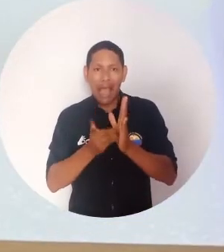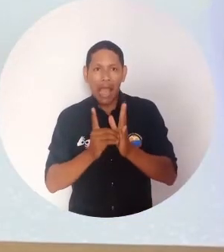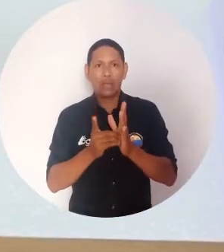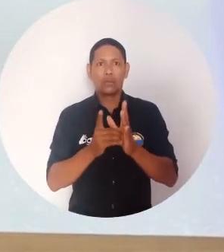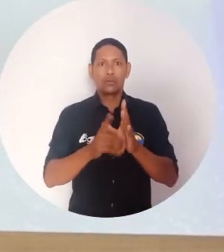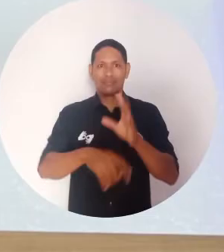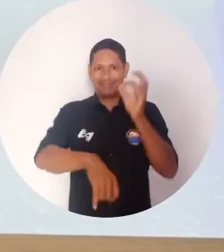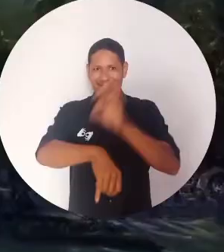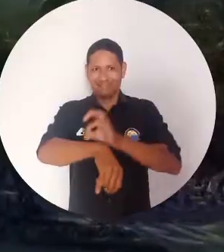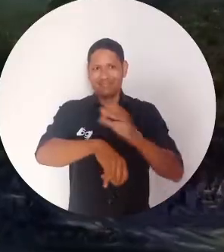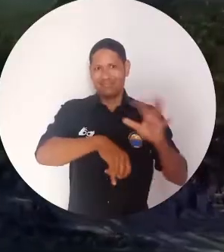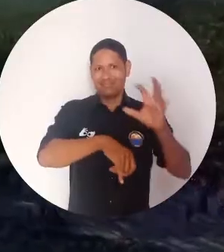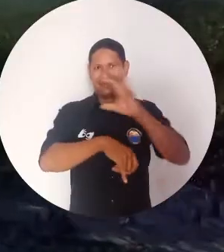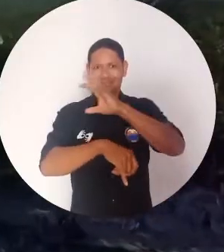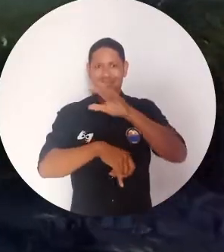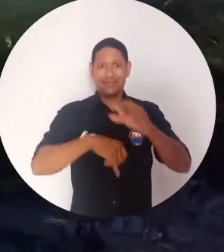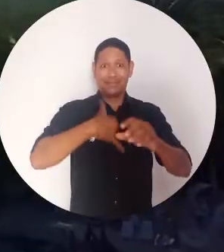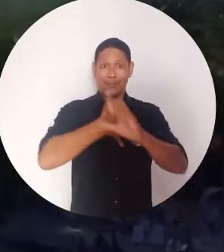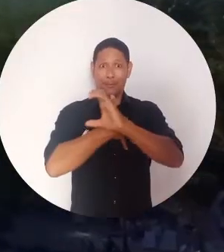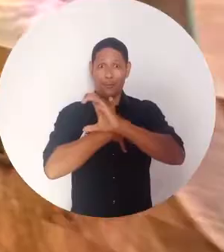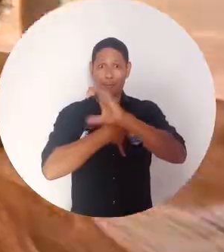insectos en el Caribe colombiano.